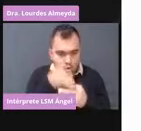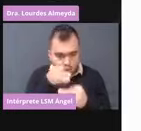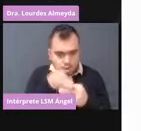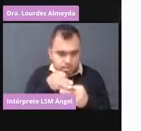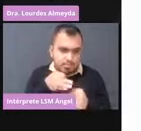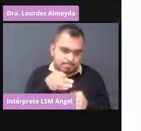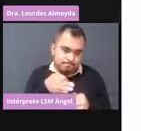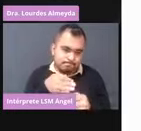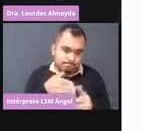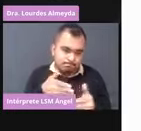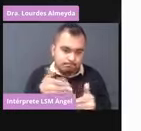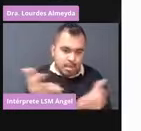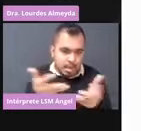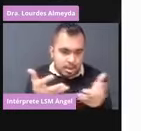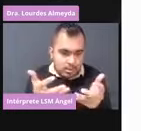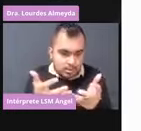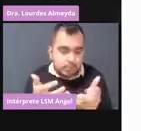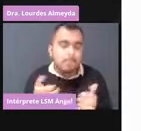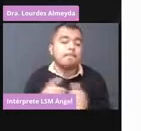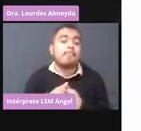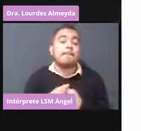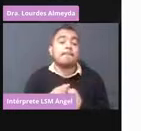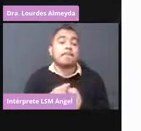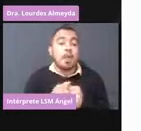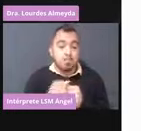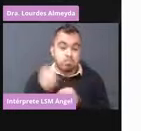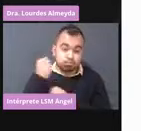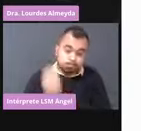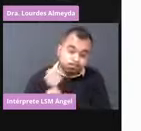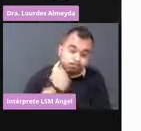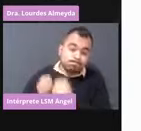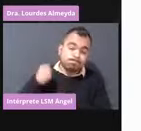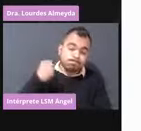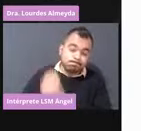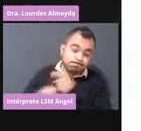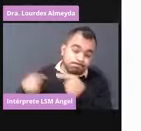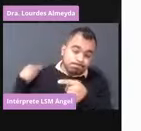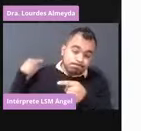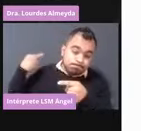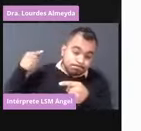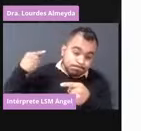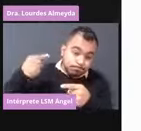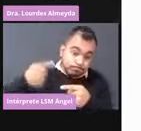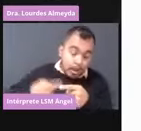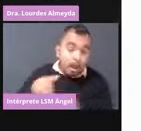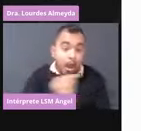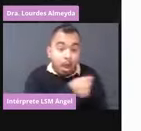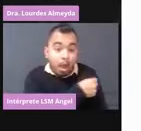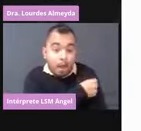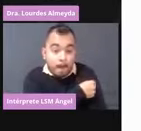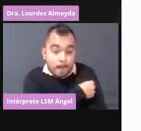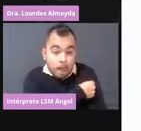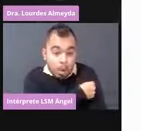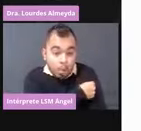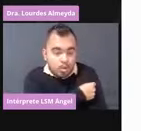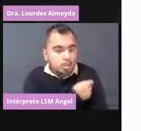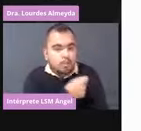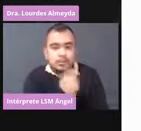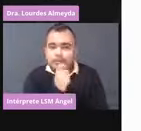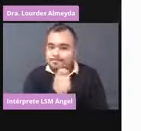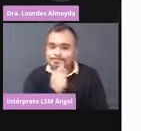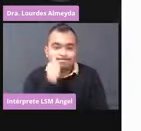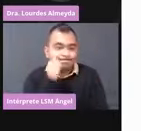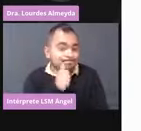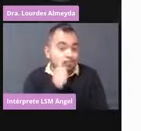al transcurso de los años que las vacunas casi siempre necesitan de más de una dosis.